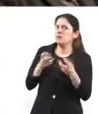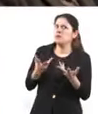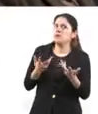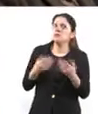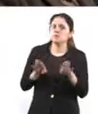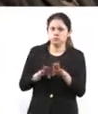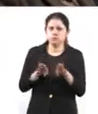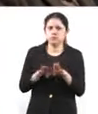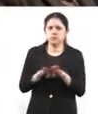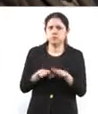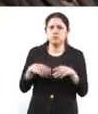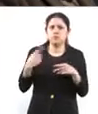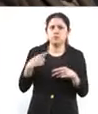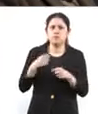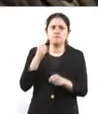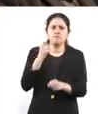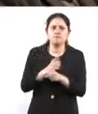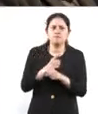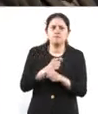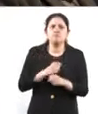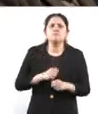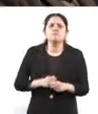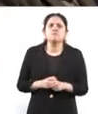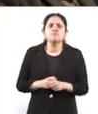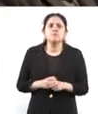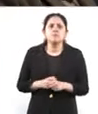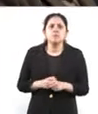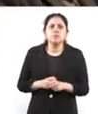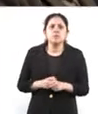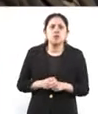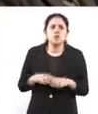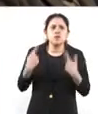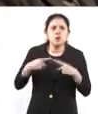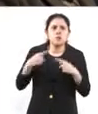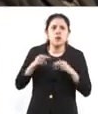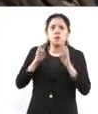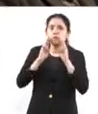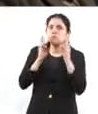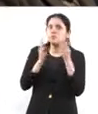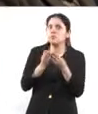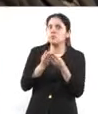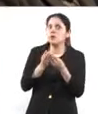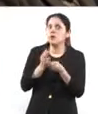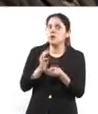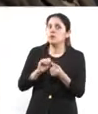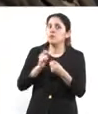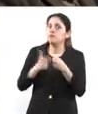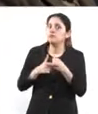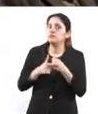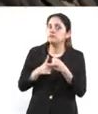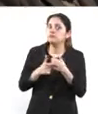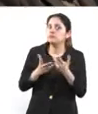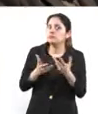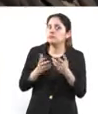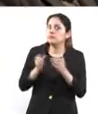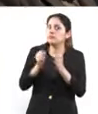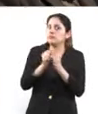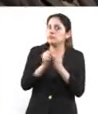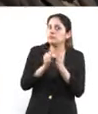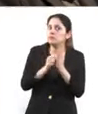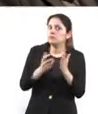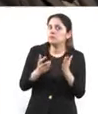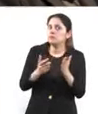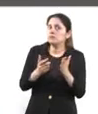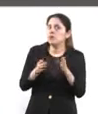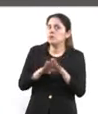identificar que no se trate de este tipo de bandas de criminales y que realmente les van a ir a ofrecer algún apoyo, información,